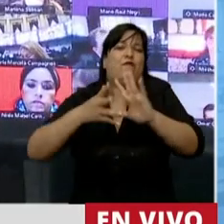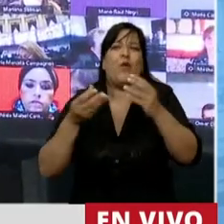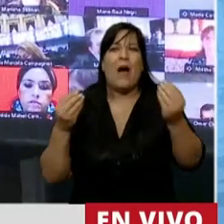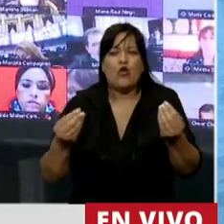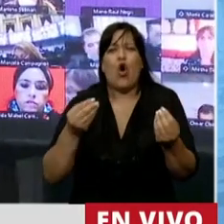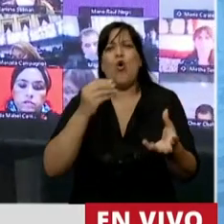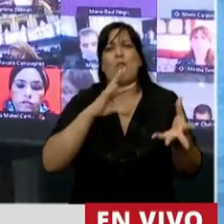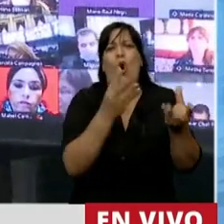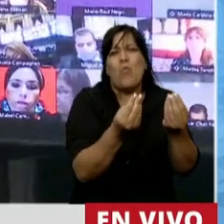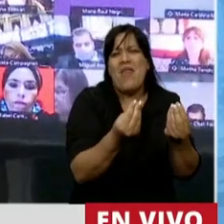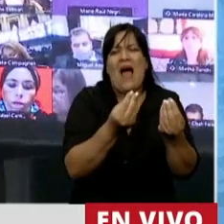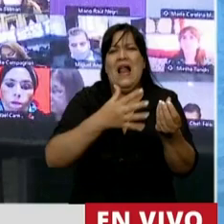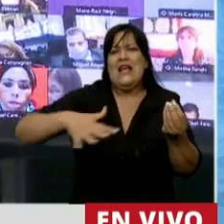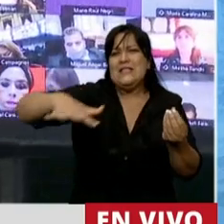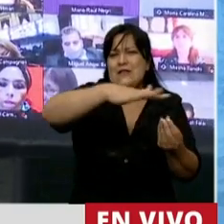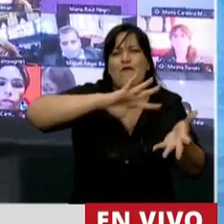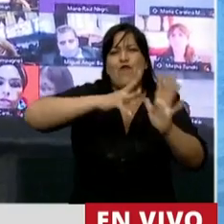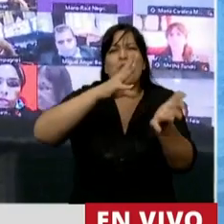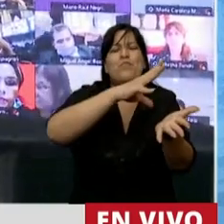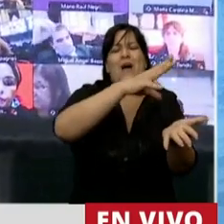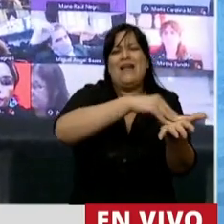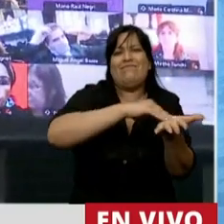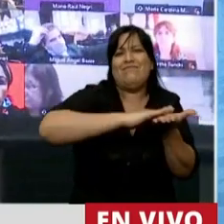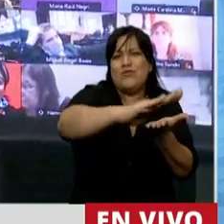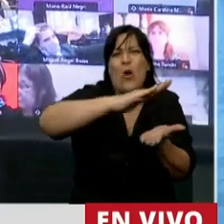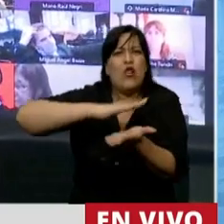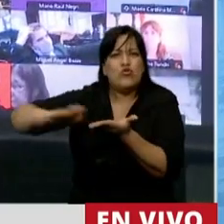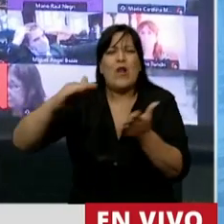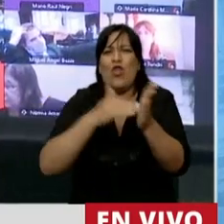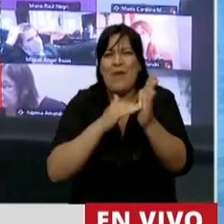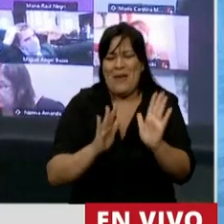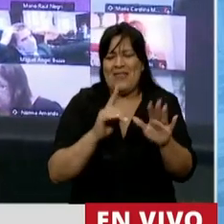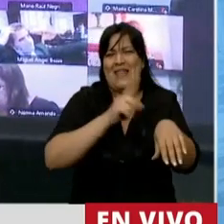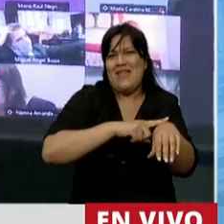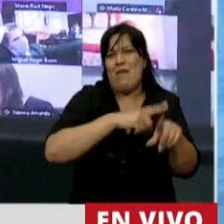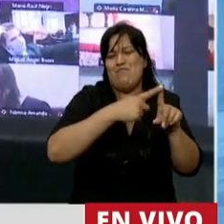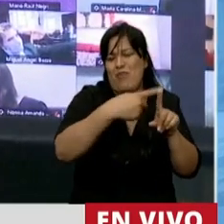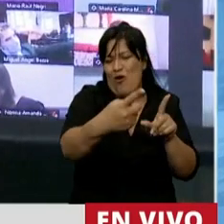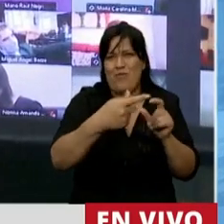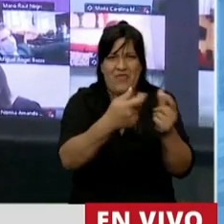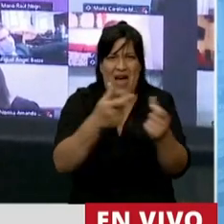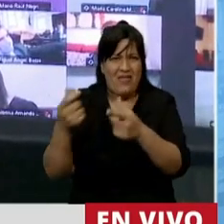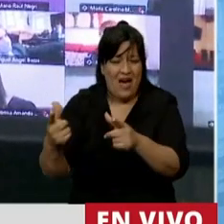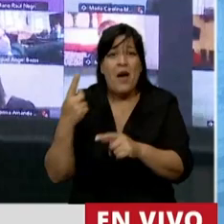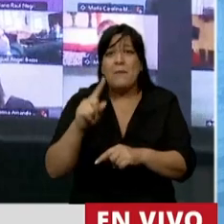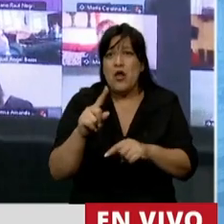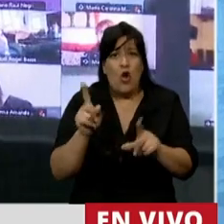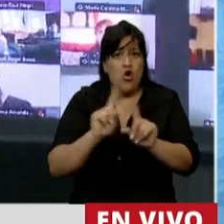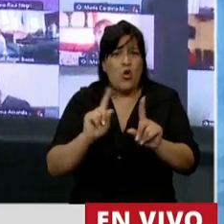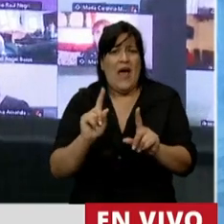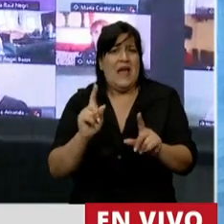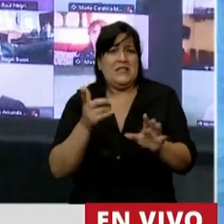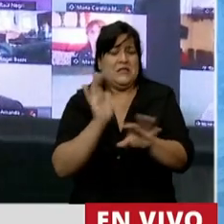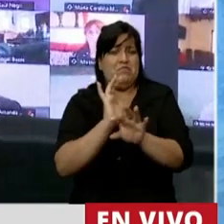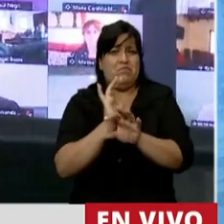bosques, humedales, etc. Lo que estamos haciendo es resguardando. No se les niega ningún principio de